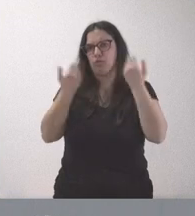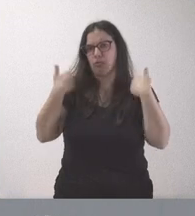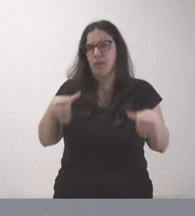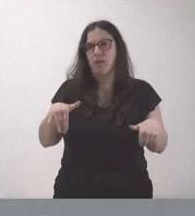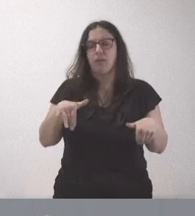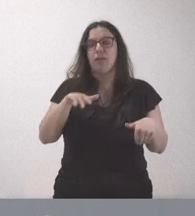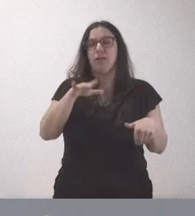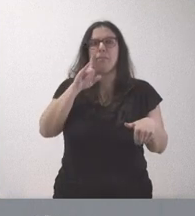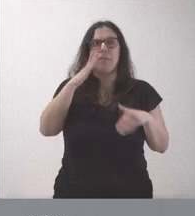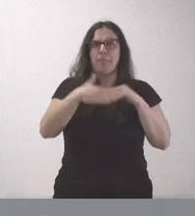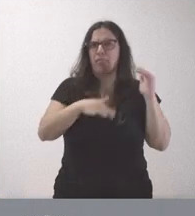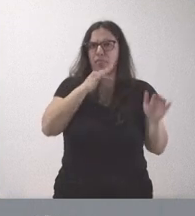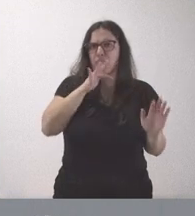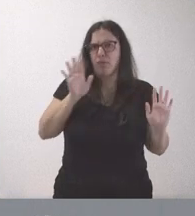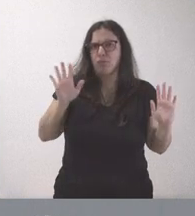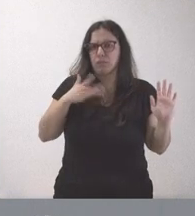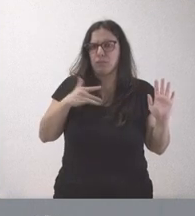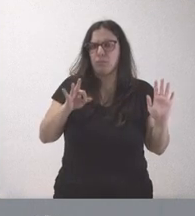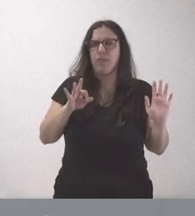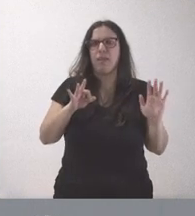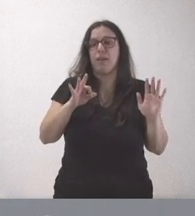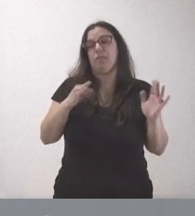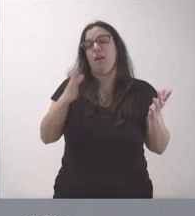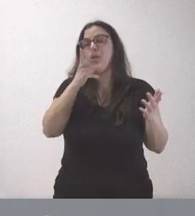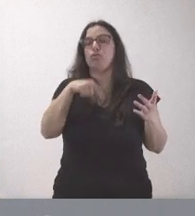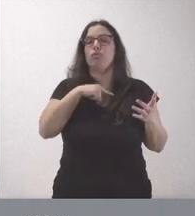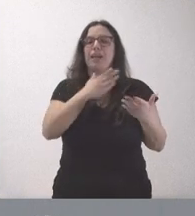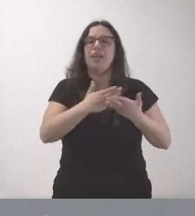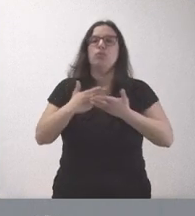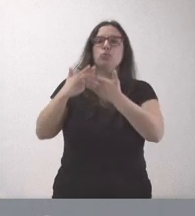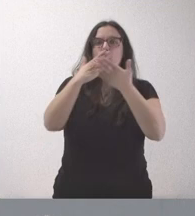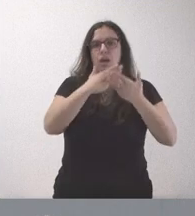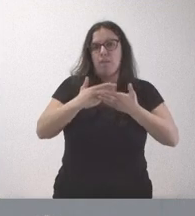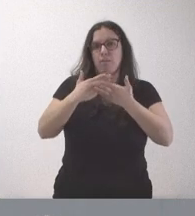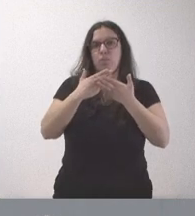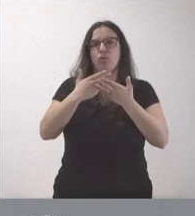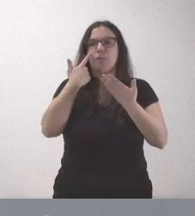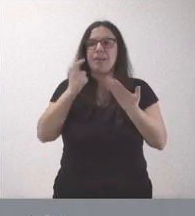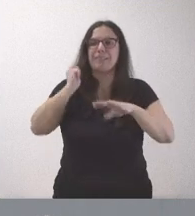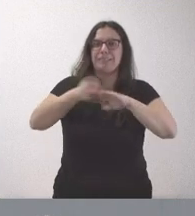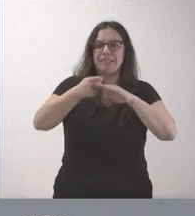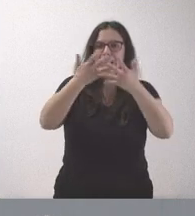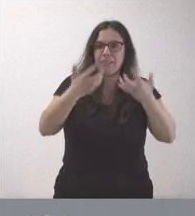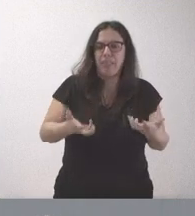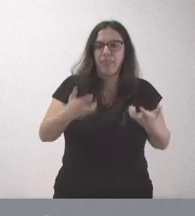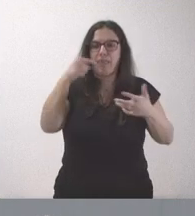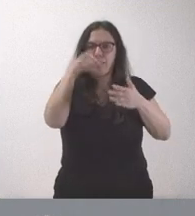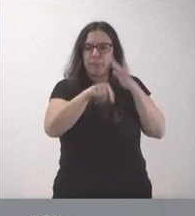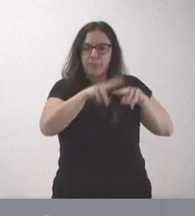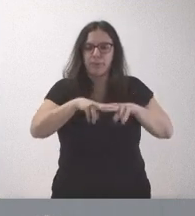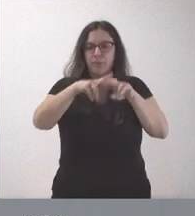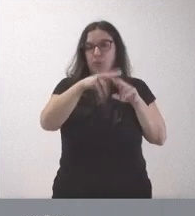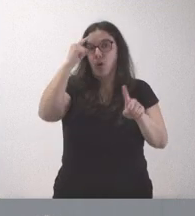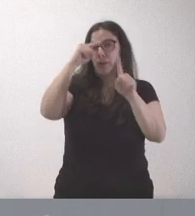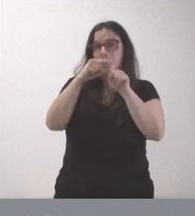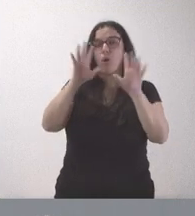estamos en plazo para poder hacerlo. Y, como les dije, pues estudiaremos la sentencia. Y nuestra idea es defender claramente los intereses de